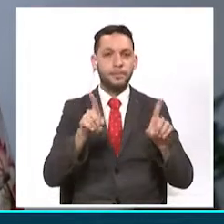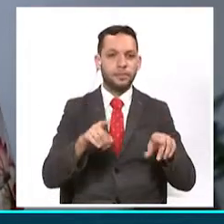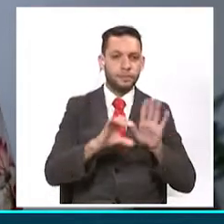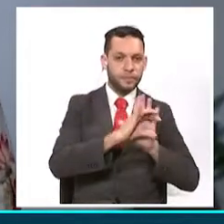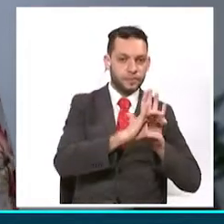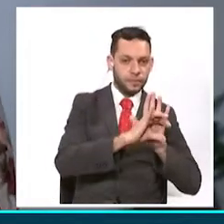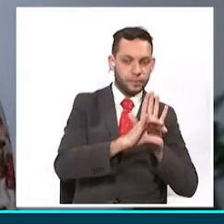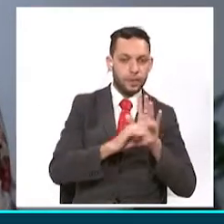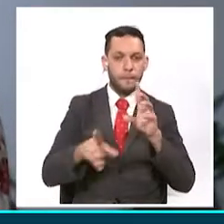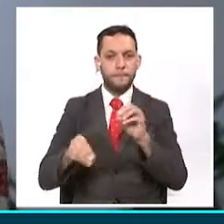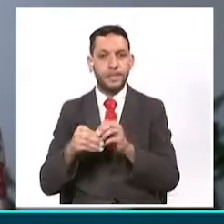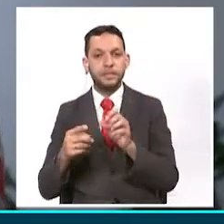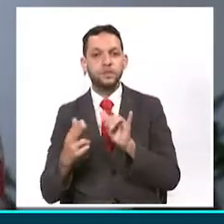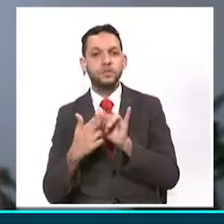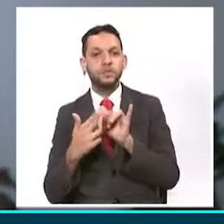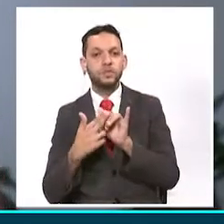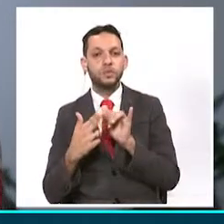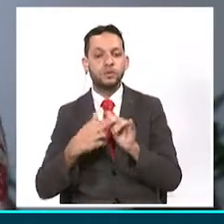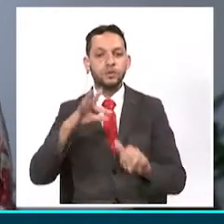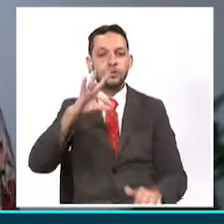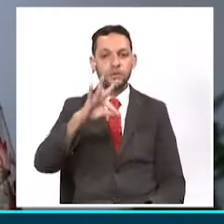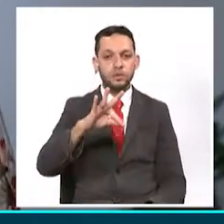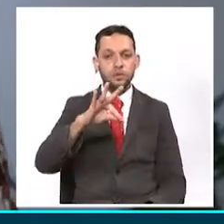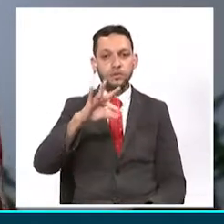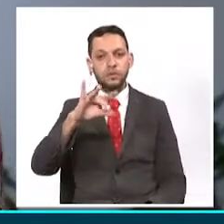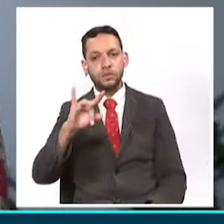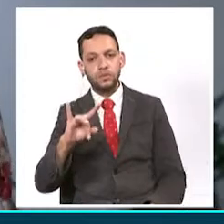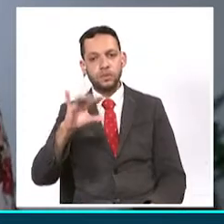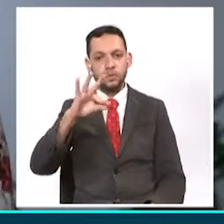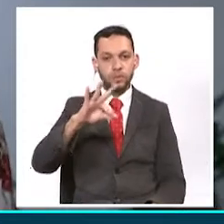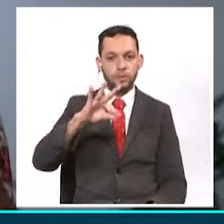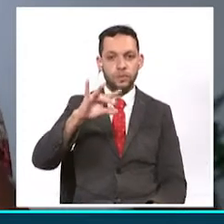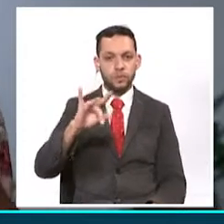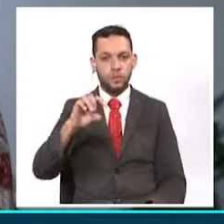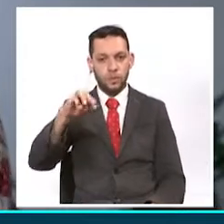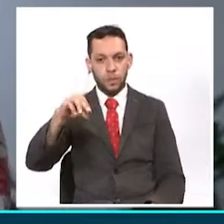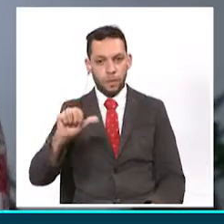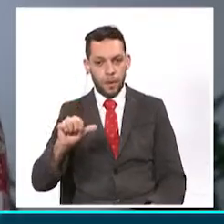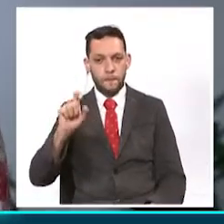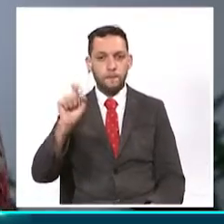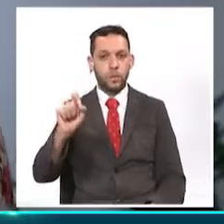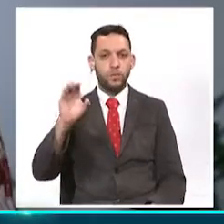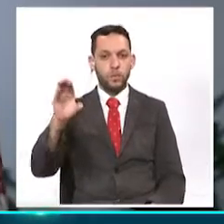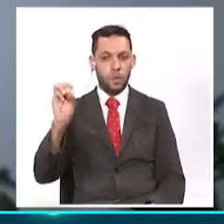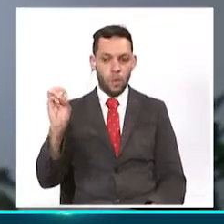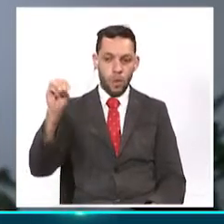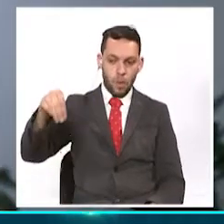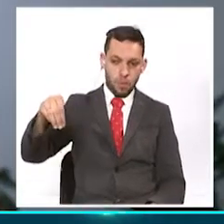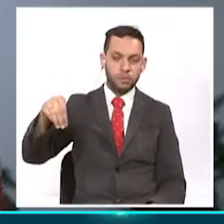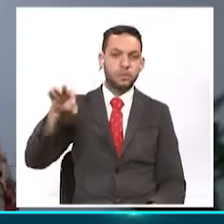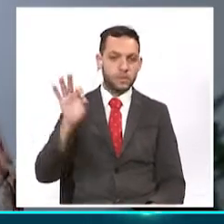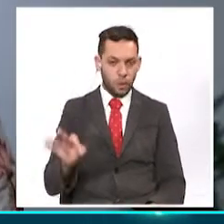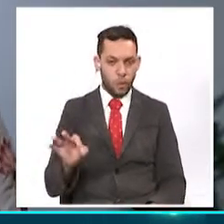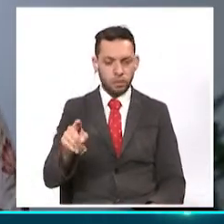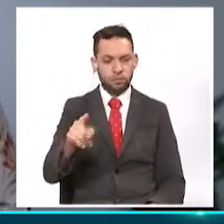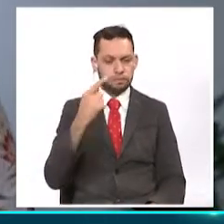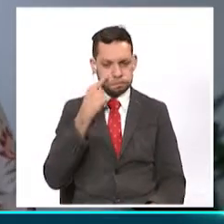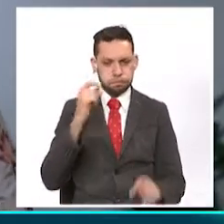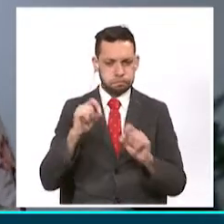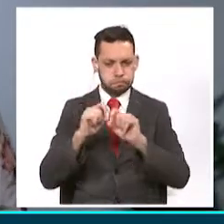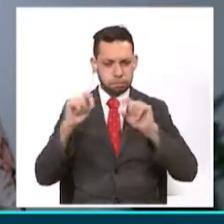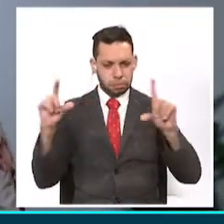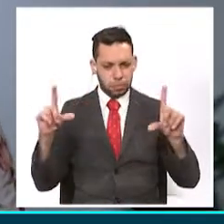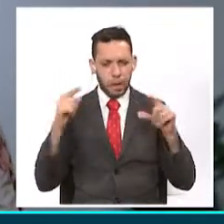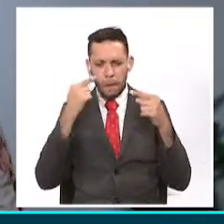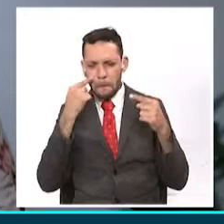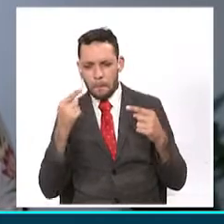en YouTube y Facebook como tutupa.co, si no se puede la tilde por internet pero tutupa.co y ahí van a encontrar todo lo que hacemos,